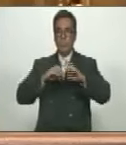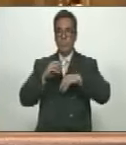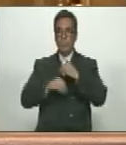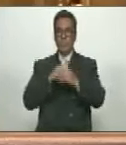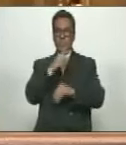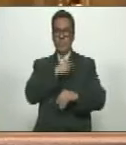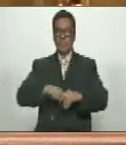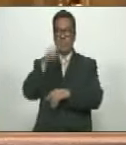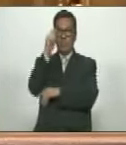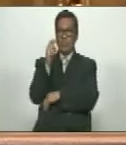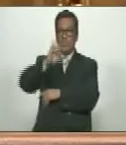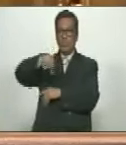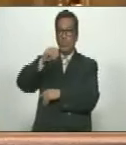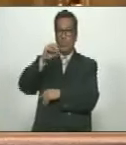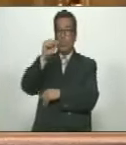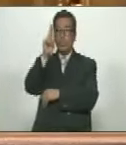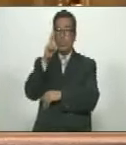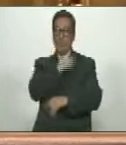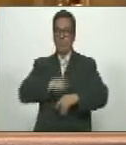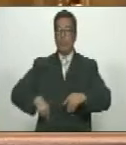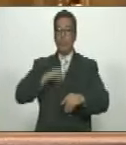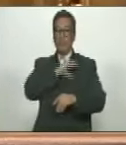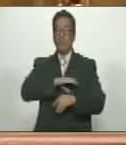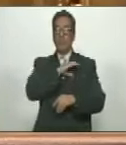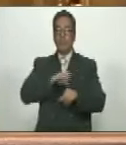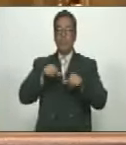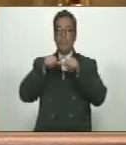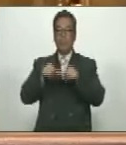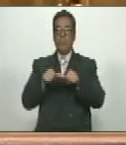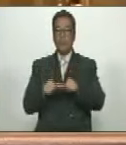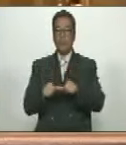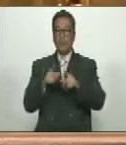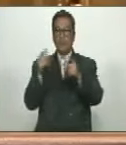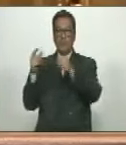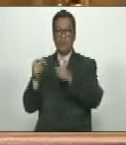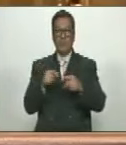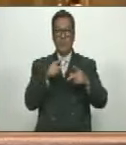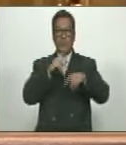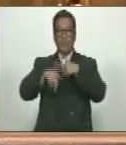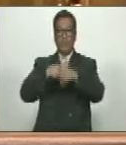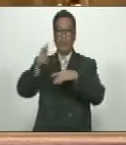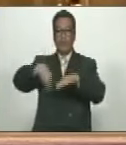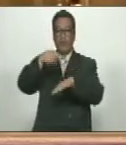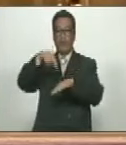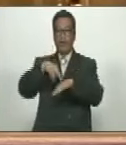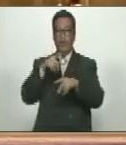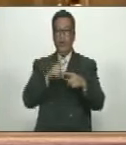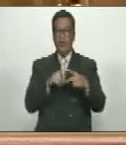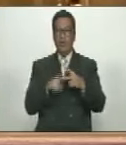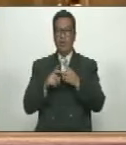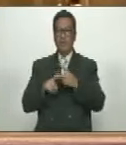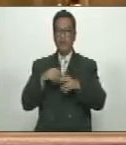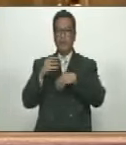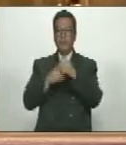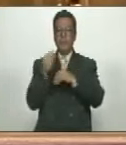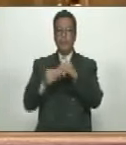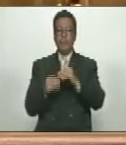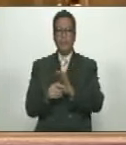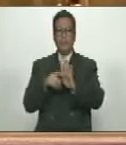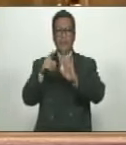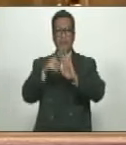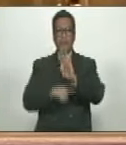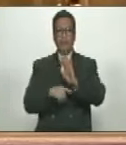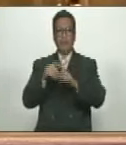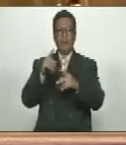suscritas por el diputado Jesús Faría Tortosa, presidente de la Comisión Permanente de Economía, Finanzas y Desarrollo Nacional, mediante las cuales remitió los